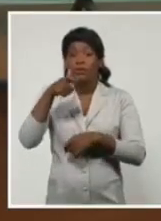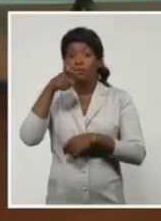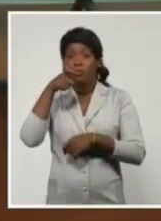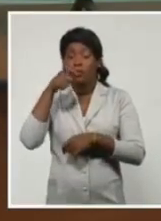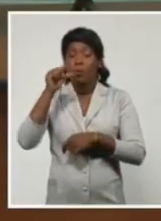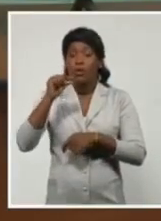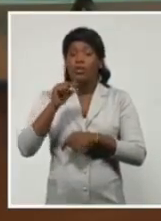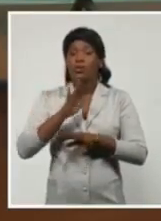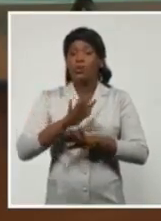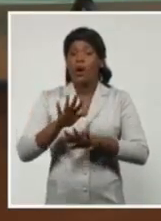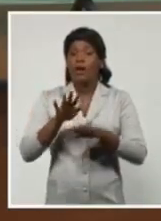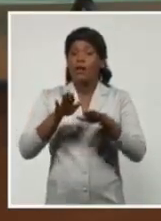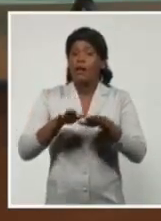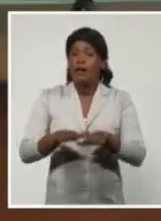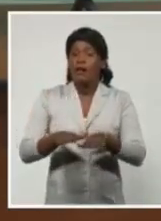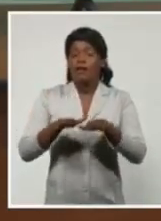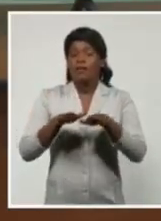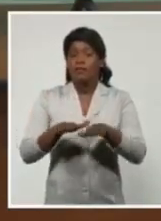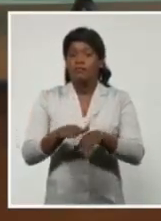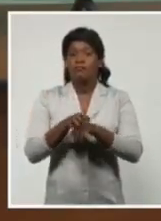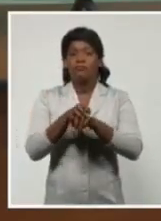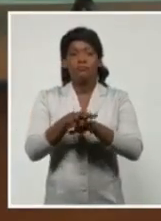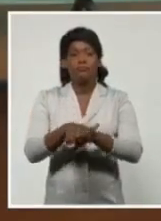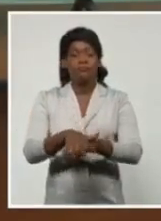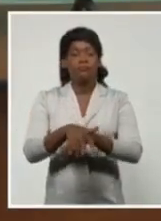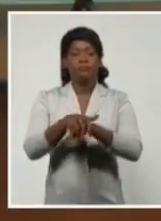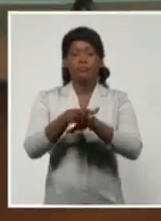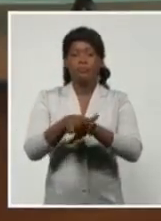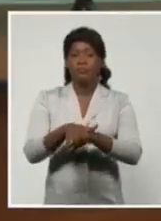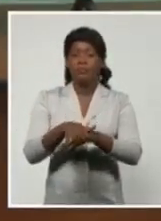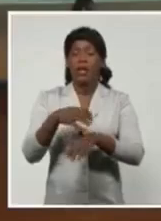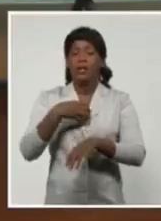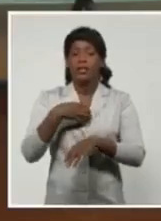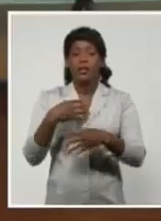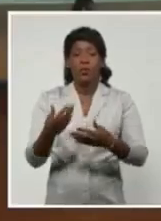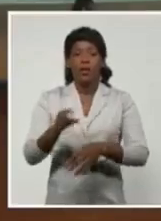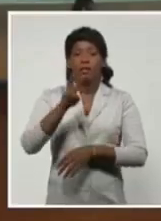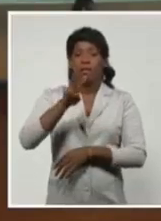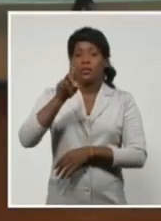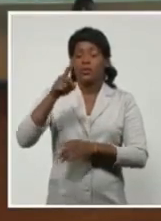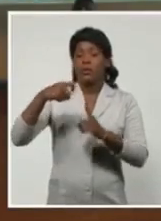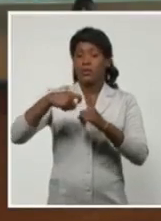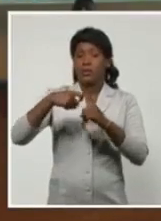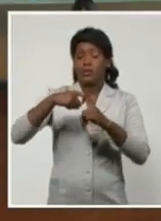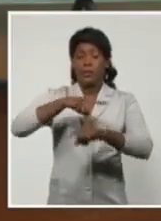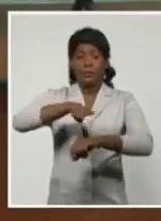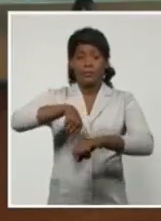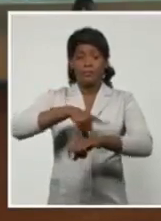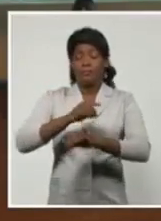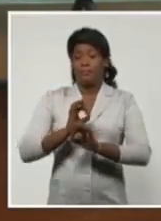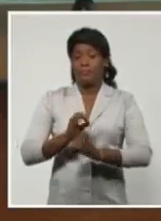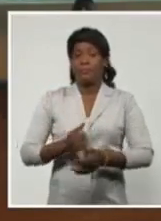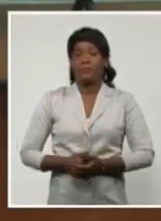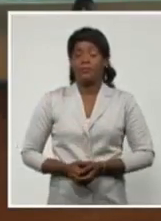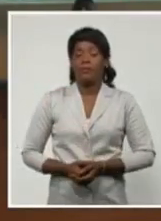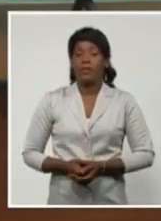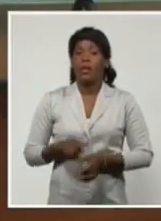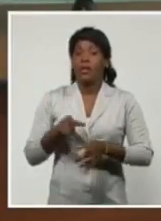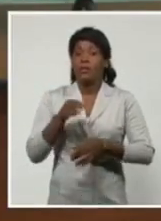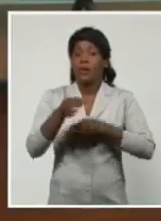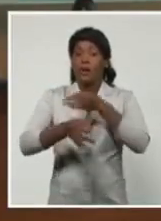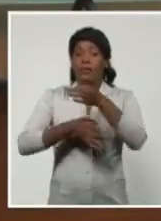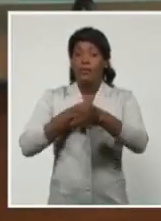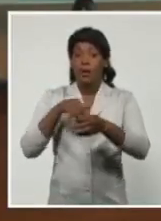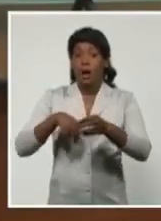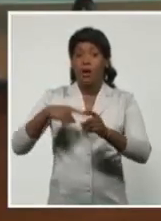Estaba a 33 kilómetros por hora, ahora a 31 kilómetros por hora. Y esta es la situación, decíamos, del